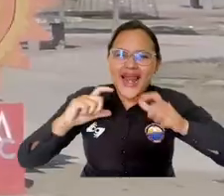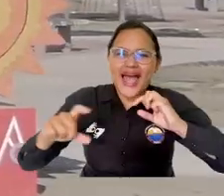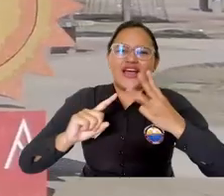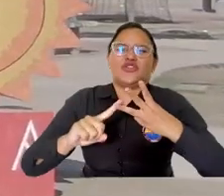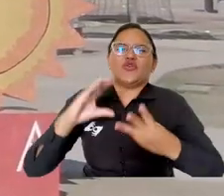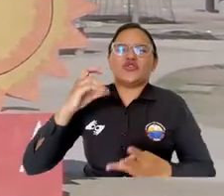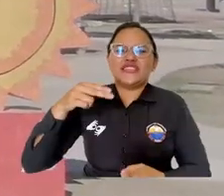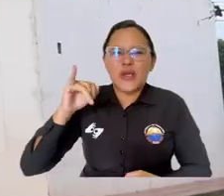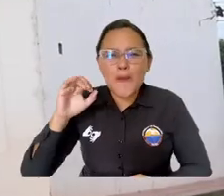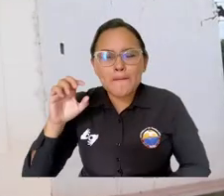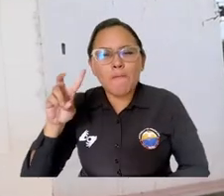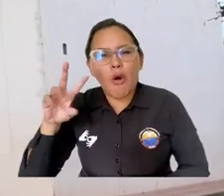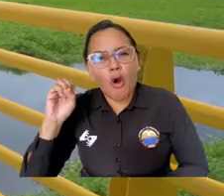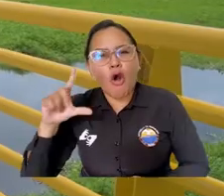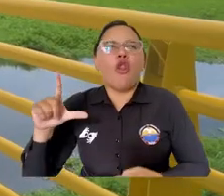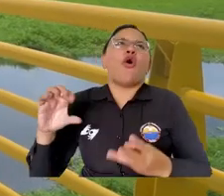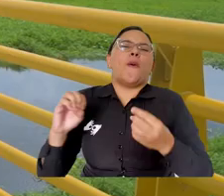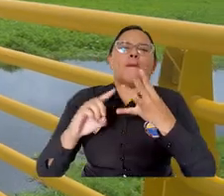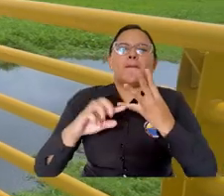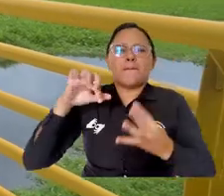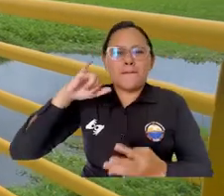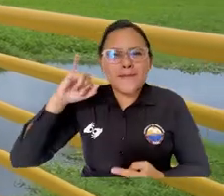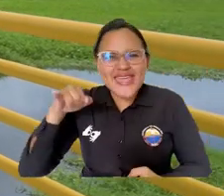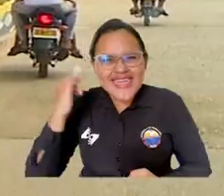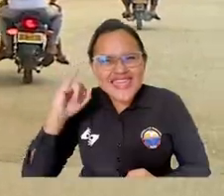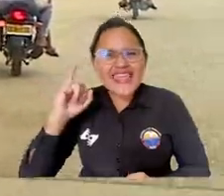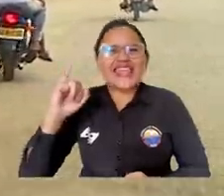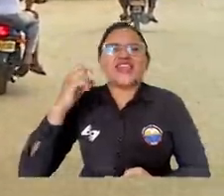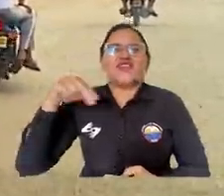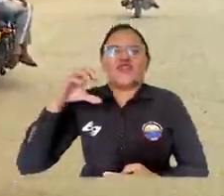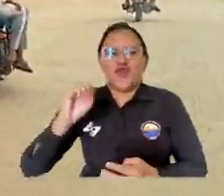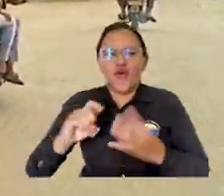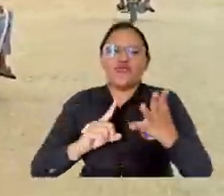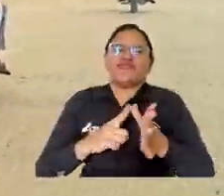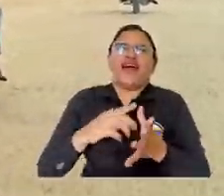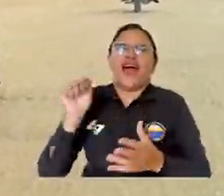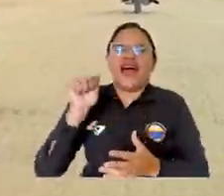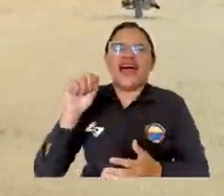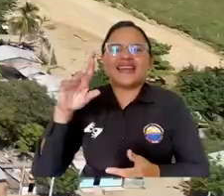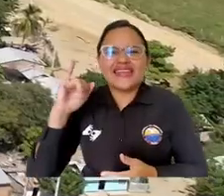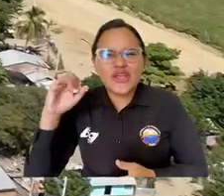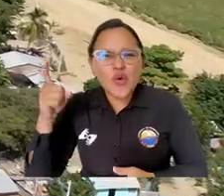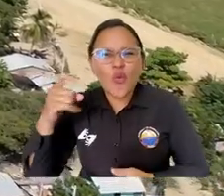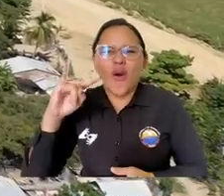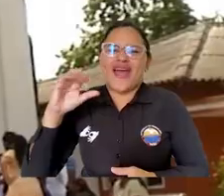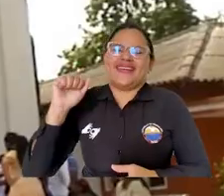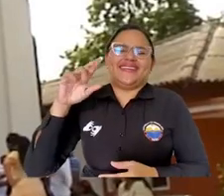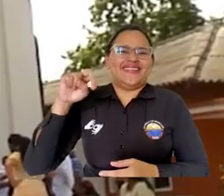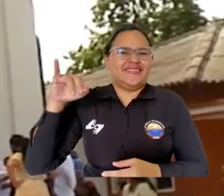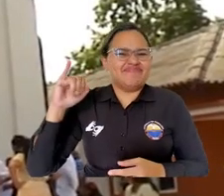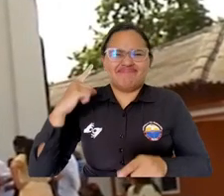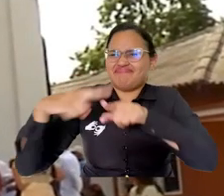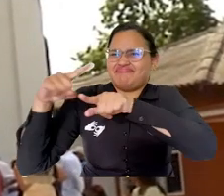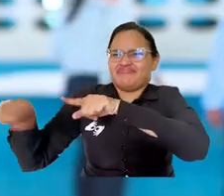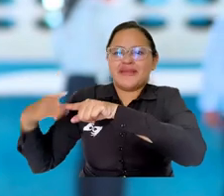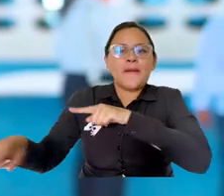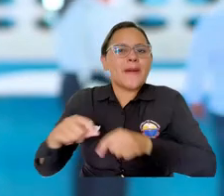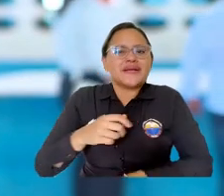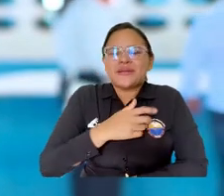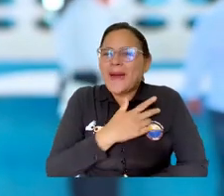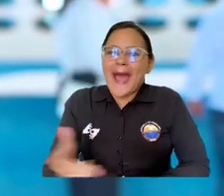Granada, Chibolo, Guamal, Pijiño del Carmen, San Zenón, Ariguaní, Sabanas de San Ángel y El Retén.